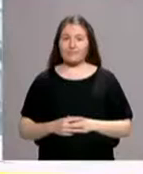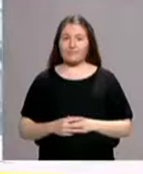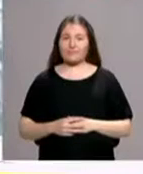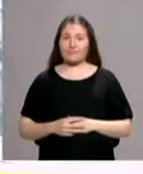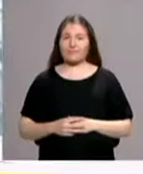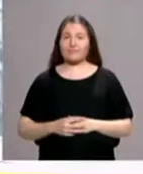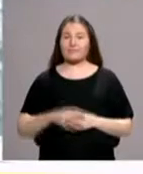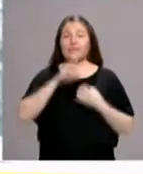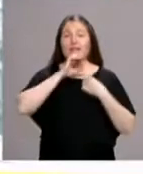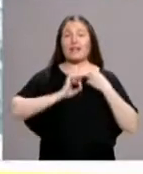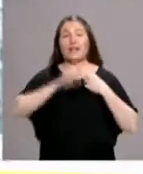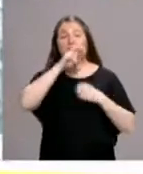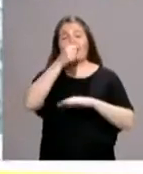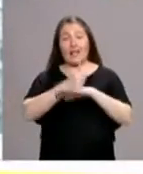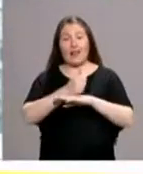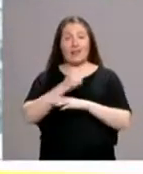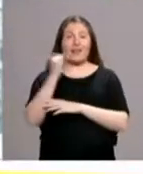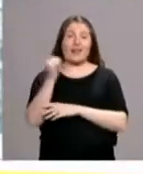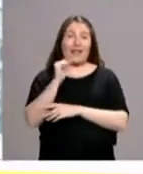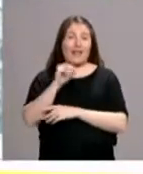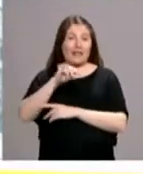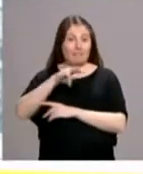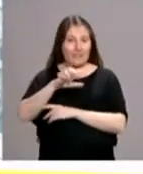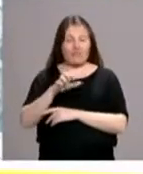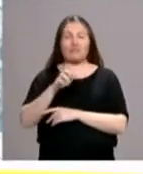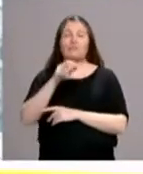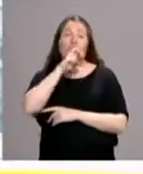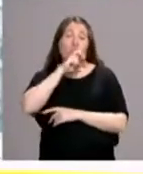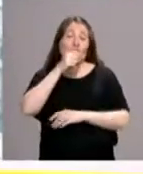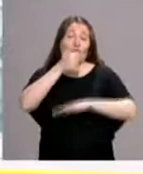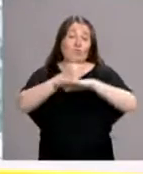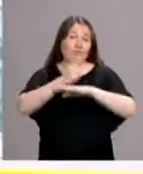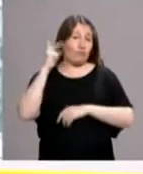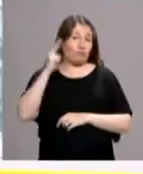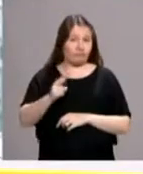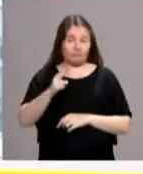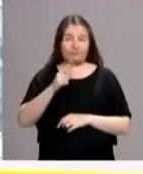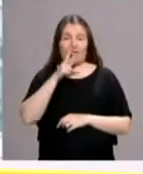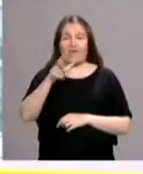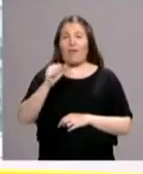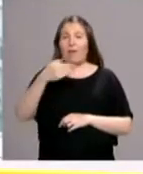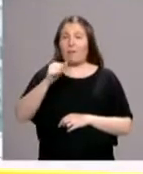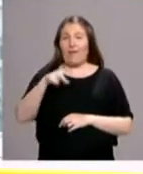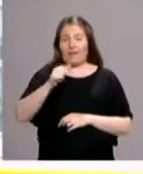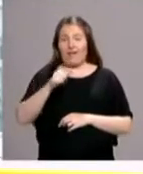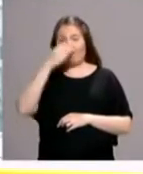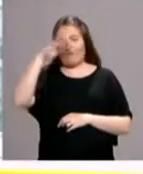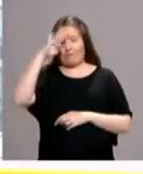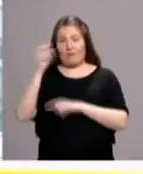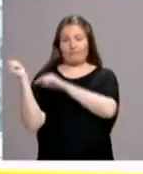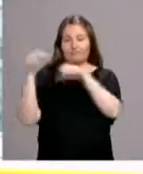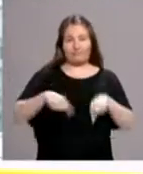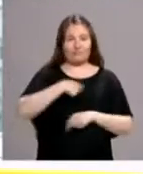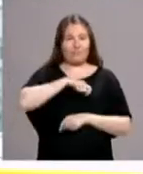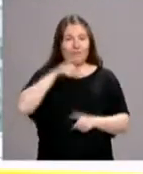El Cardenal Jaime Ortega y Alamino, arzobispo emérito de La Habana, ha visitado nuestro país para presentar su libro Encuentro, Diálogo y